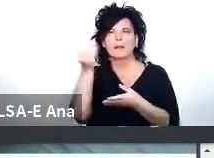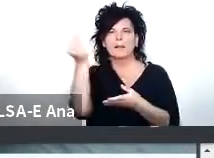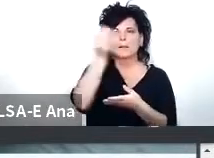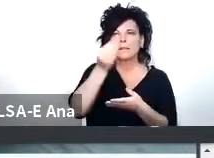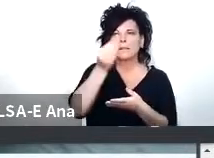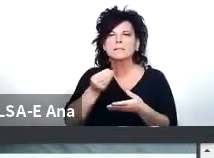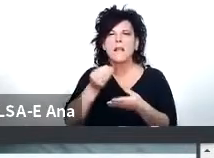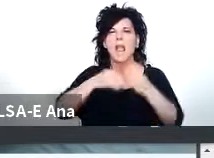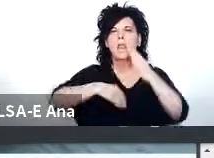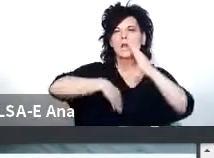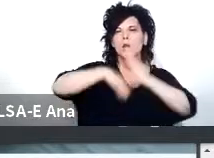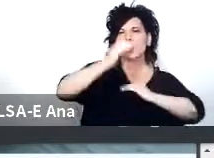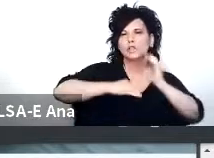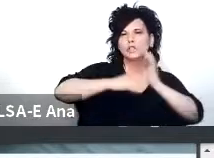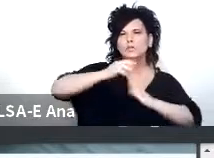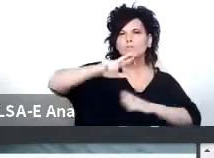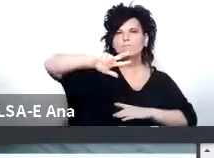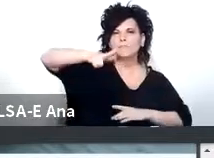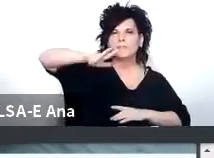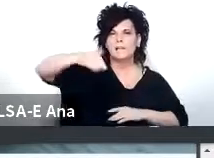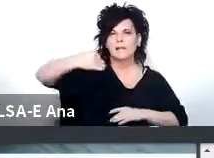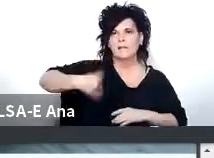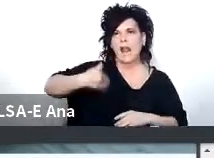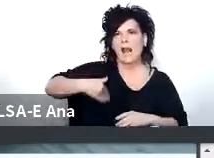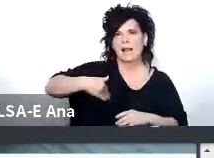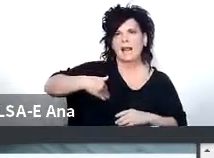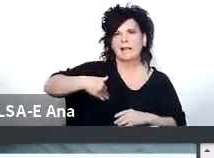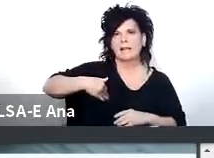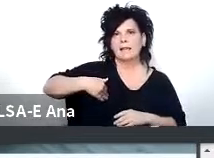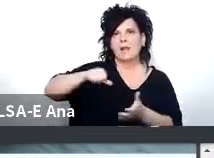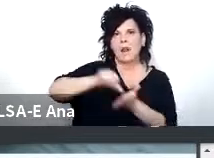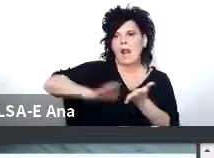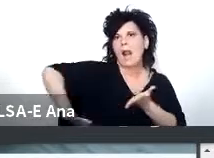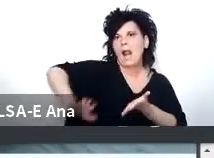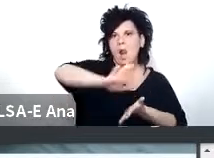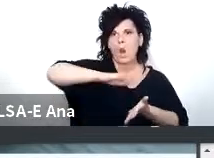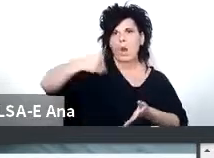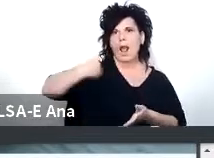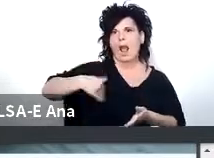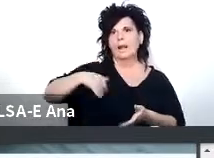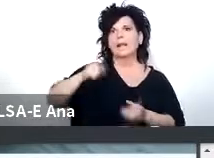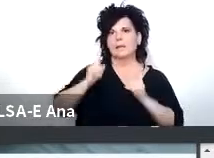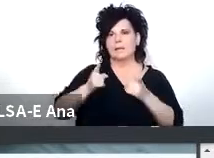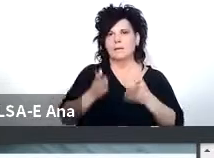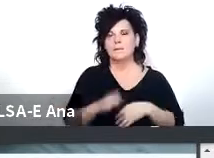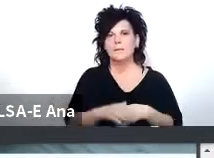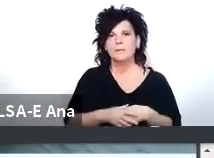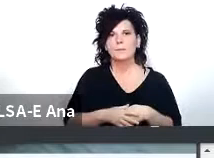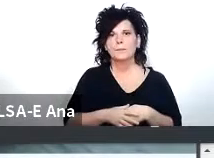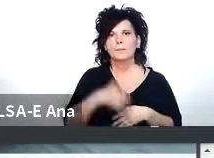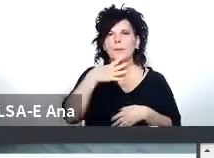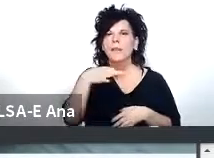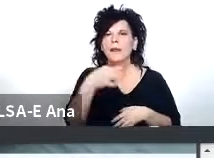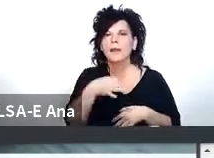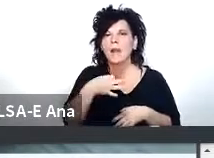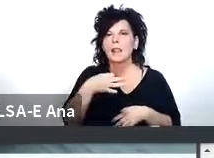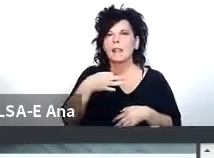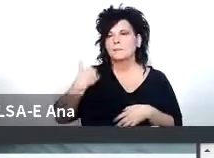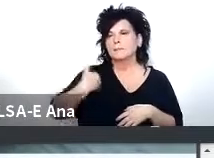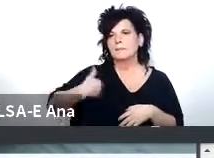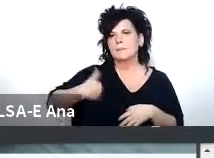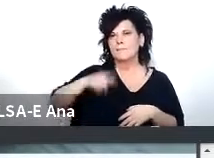construcción de satélites argentinos en territorio argentino la realidad es que Argentina